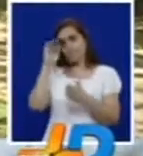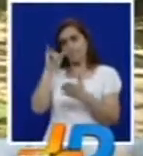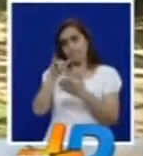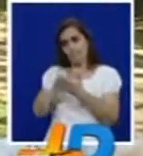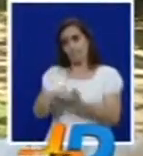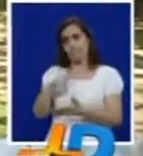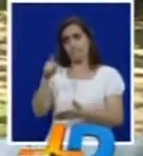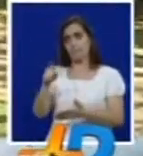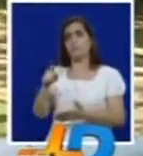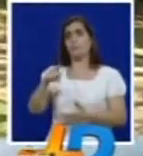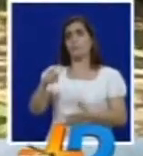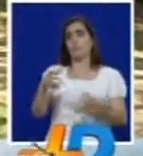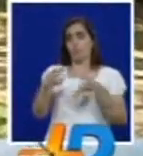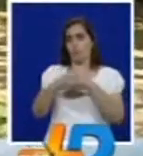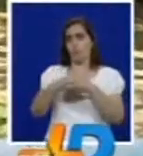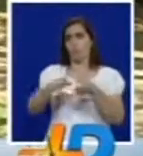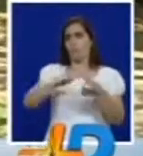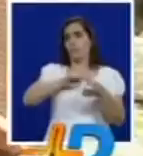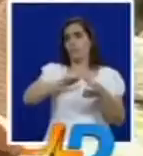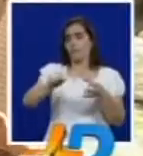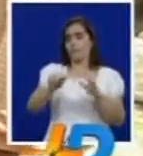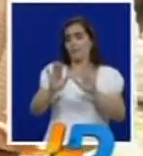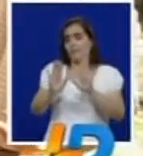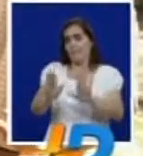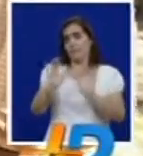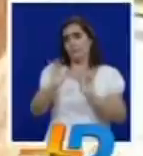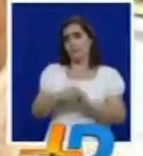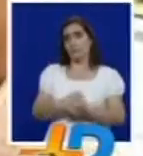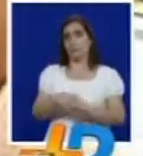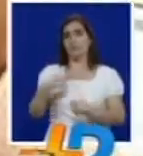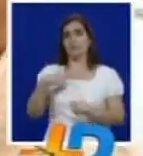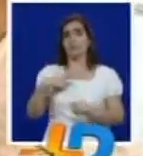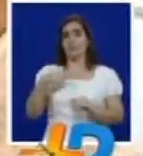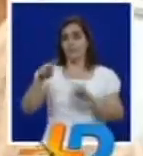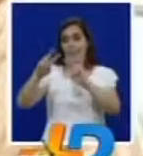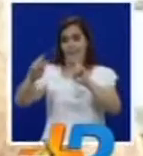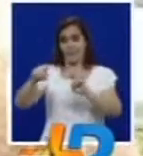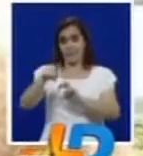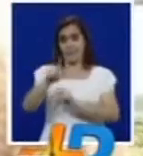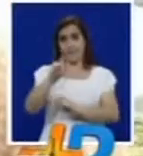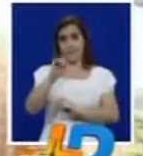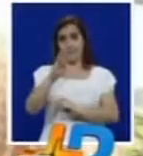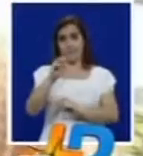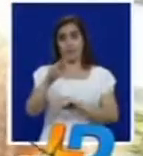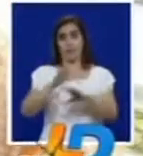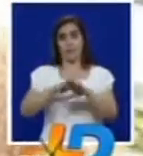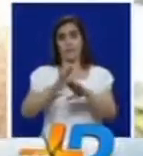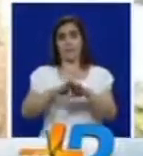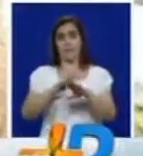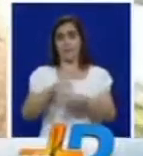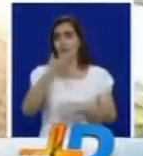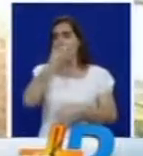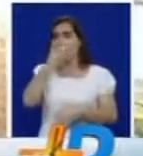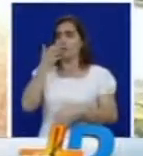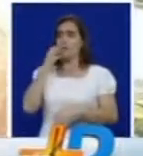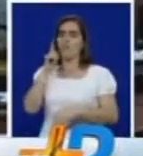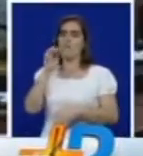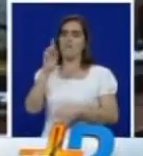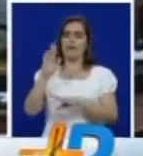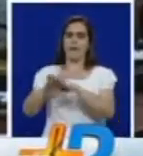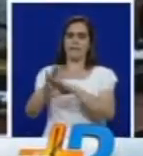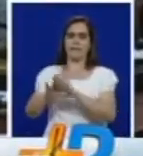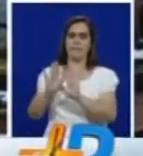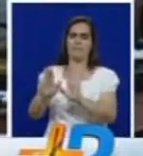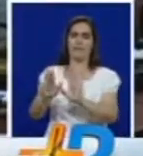de las FARC tenía todo el derecho de tomarse una pausa. Por su parte, para el analista Liberdo Orejuela, el receso pedido por las FARC era previsible